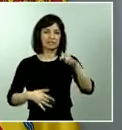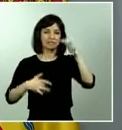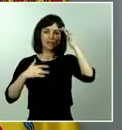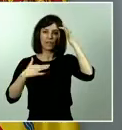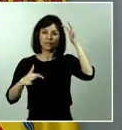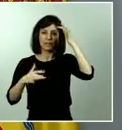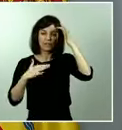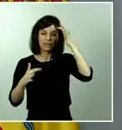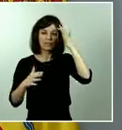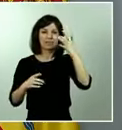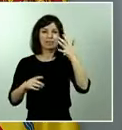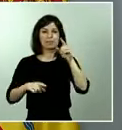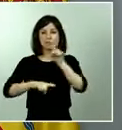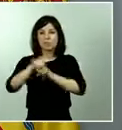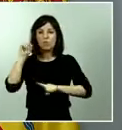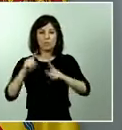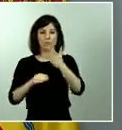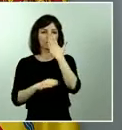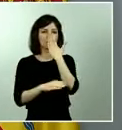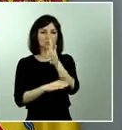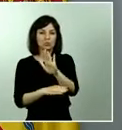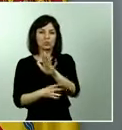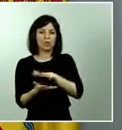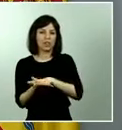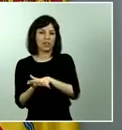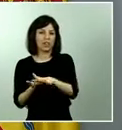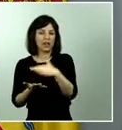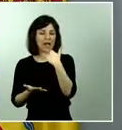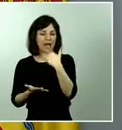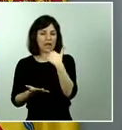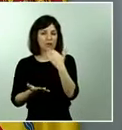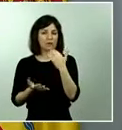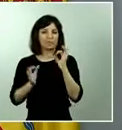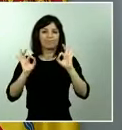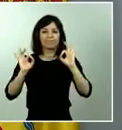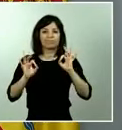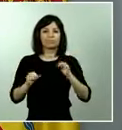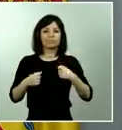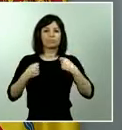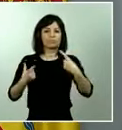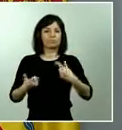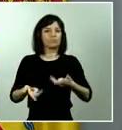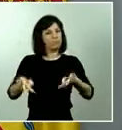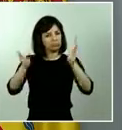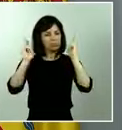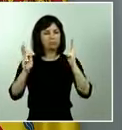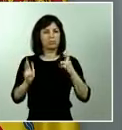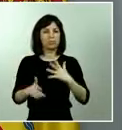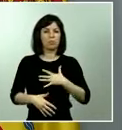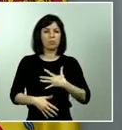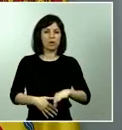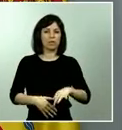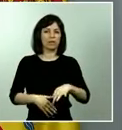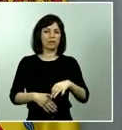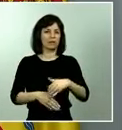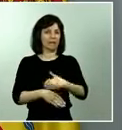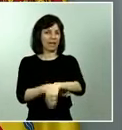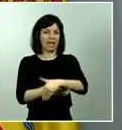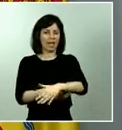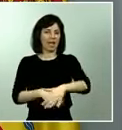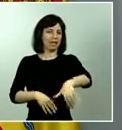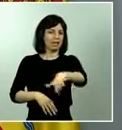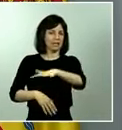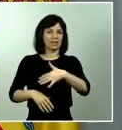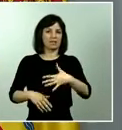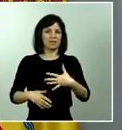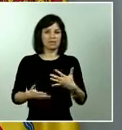conductuales, en el sentido de posibilitar o permitir que puedan salir a la vía pública y puedan, en esos